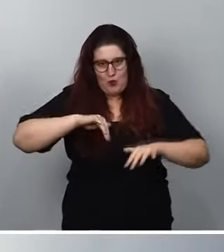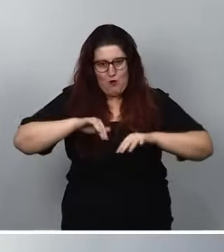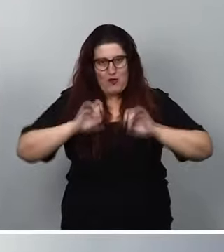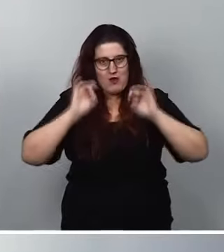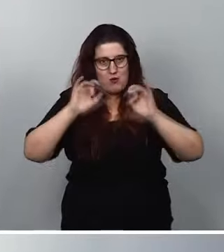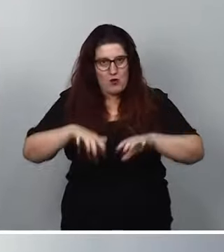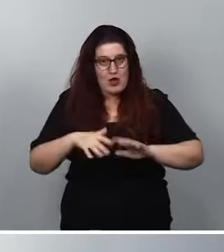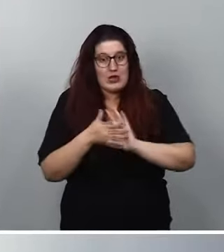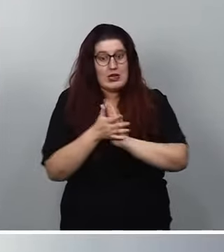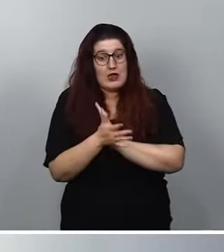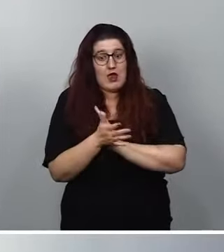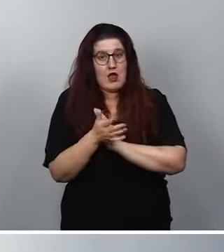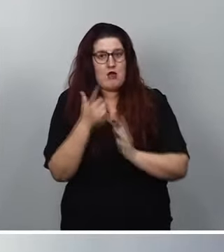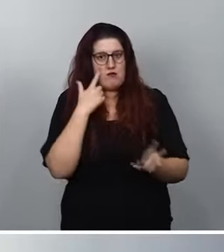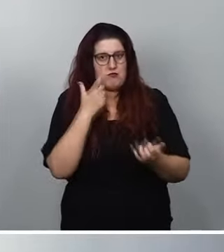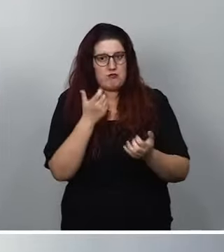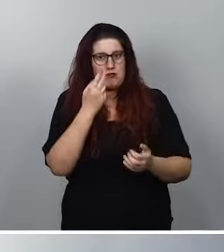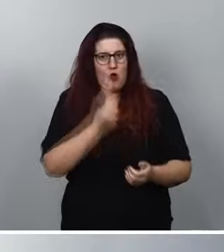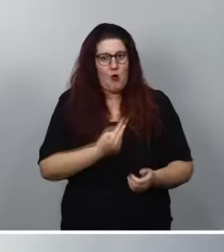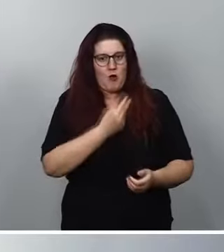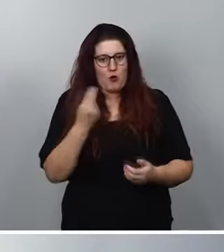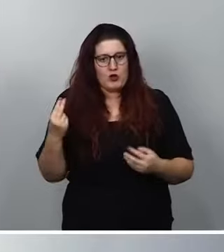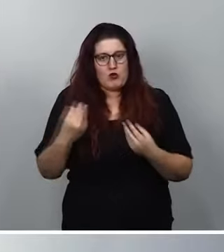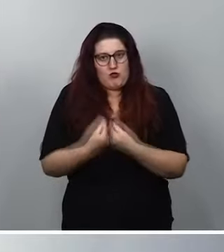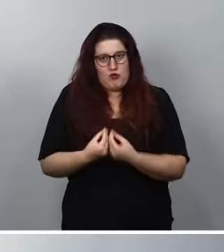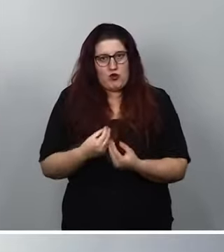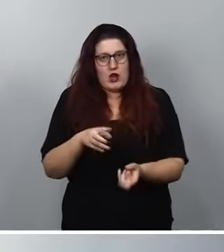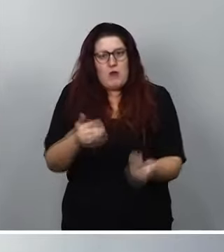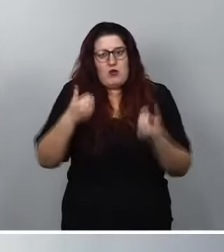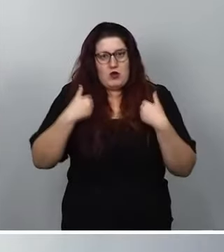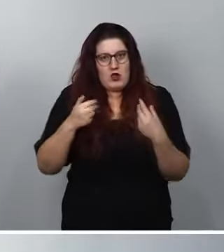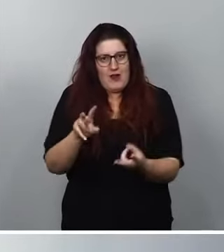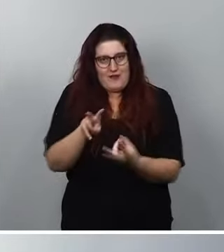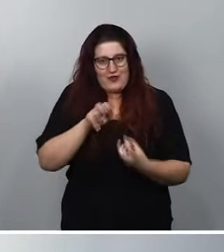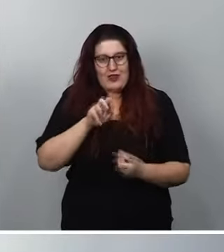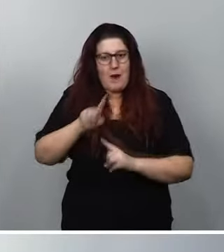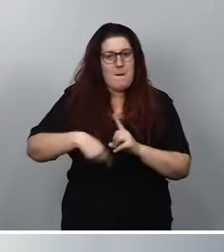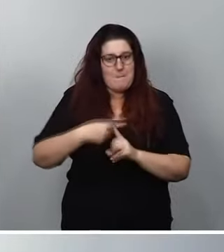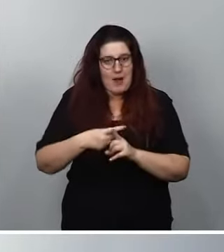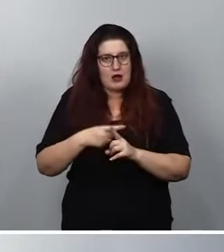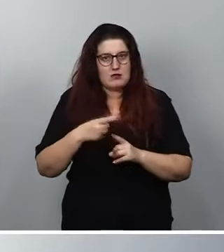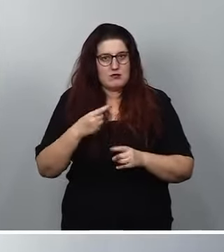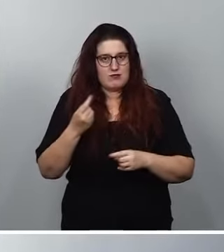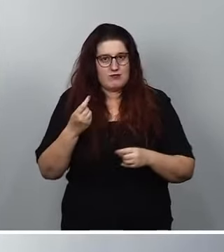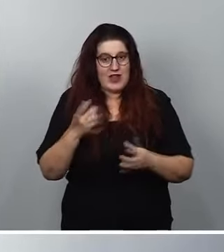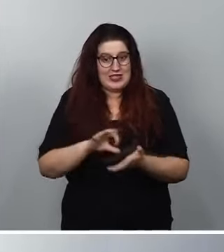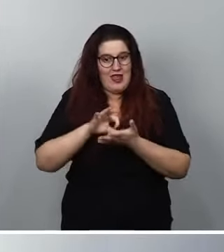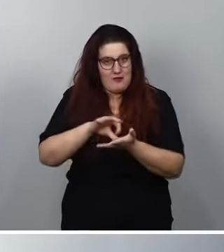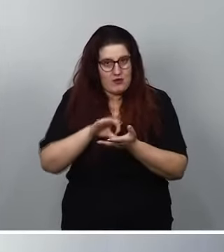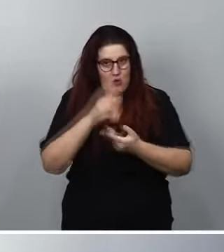anticipa nuestro compromiso con la responsabilidad fiscal y también con el refuerzo de los servicios públicos.